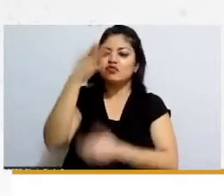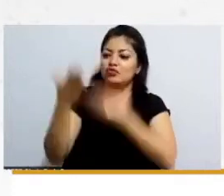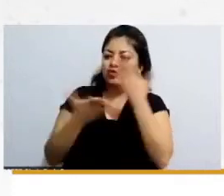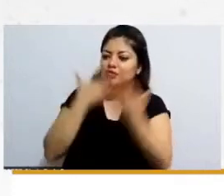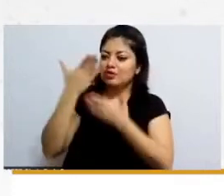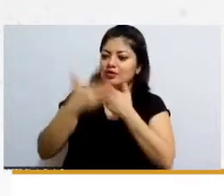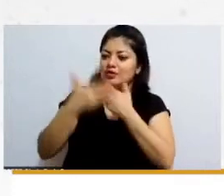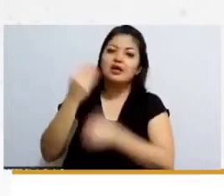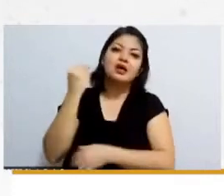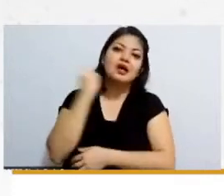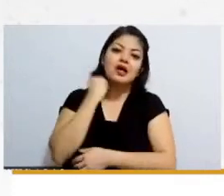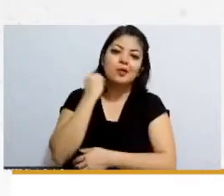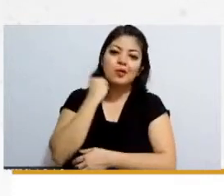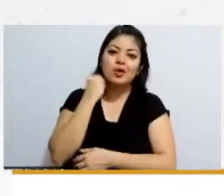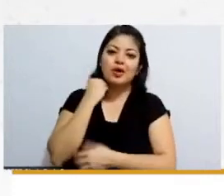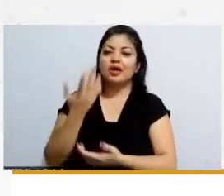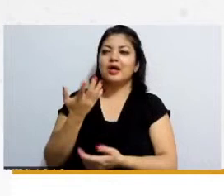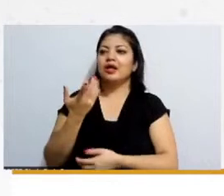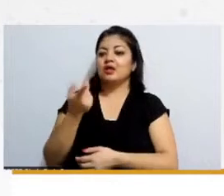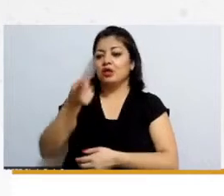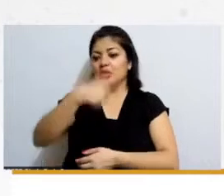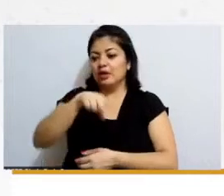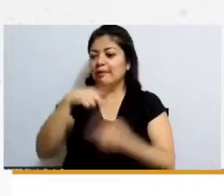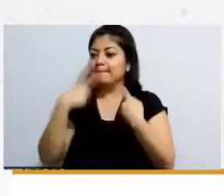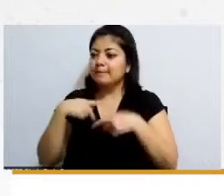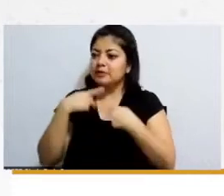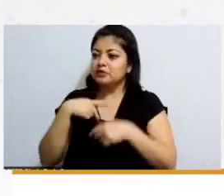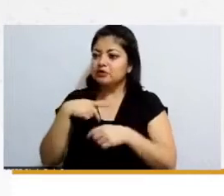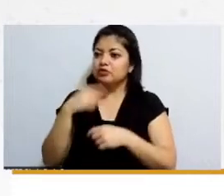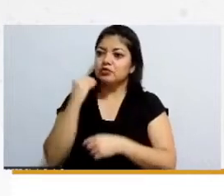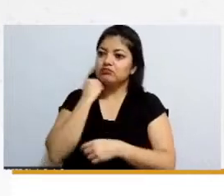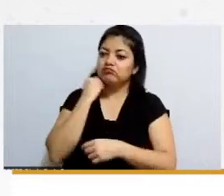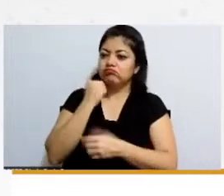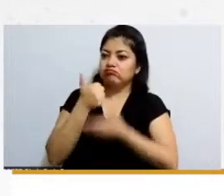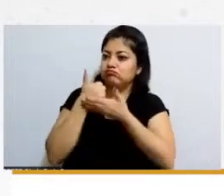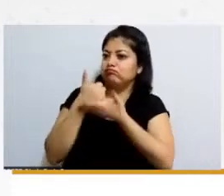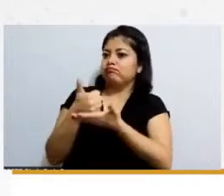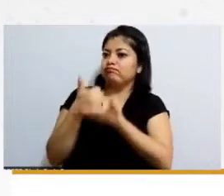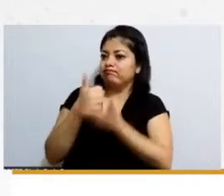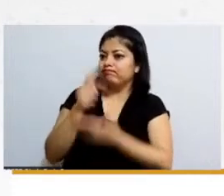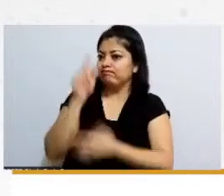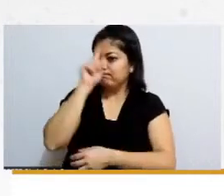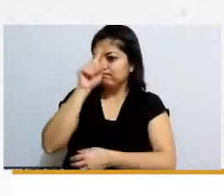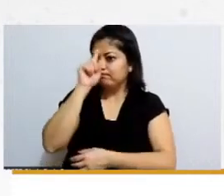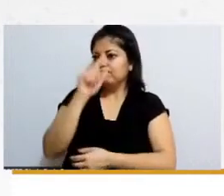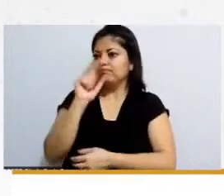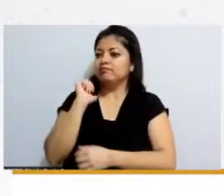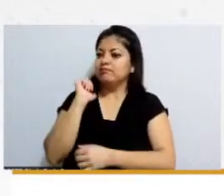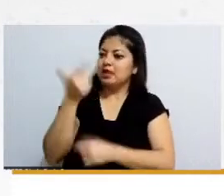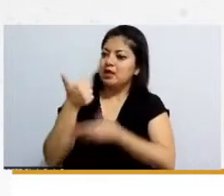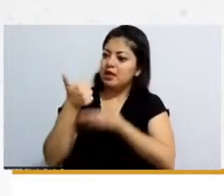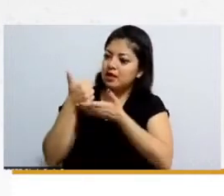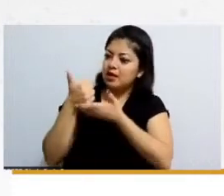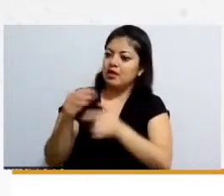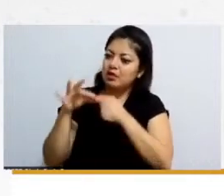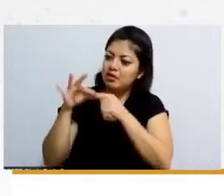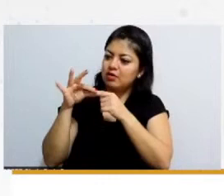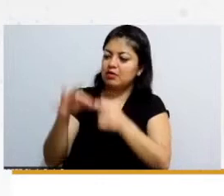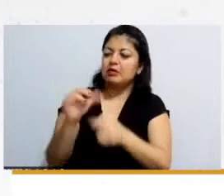ayudando asesorando y guiando a la población en ciertas situaciones muy específicas